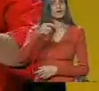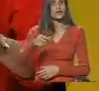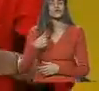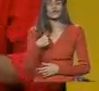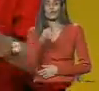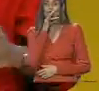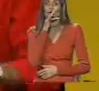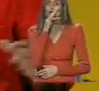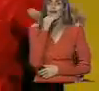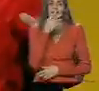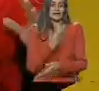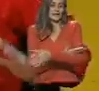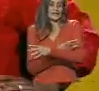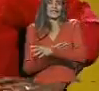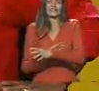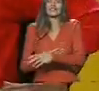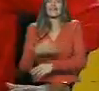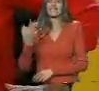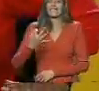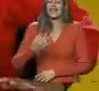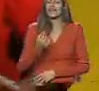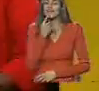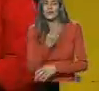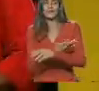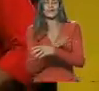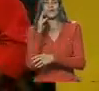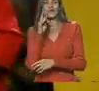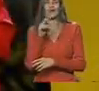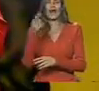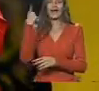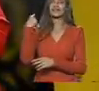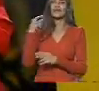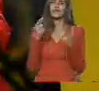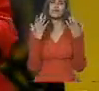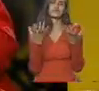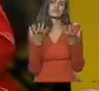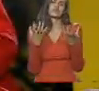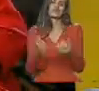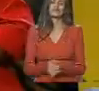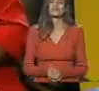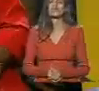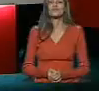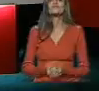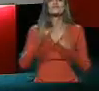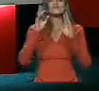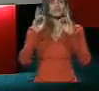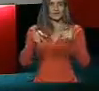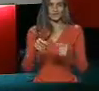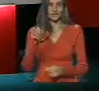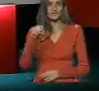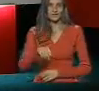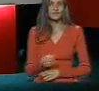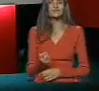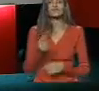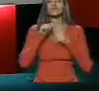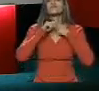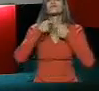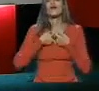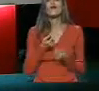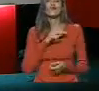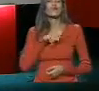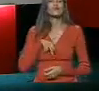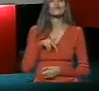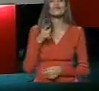todavía, a mí se me paran los pelos cuando veo lo de ayer. ¿Qué es tu comentario Lilian? Mira, Aristóbulo, nosotros